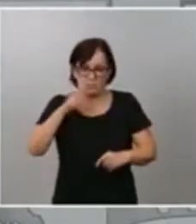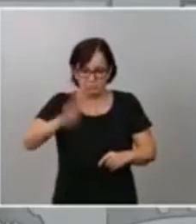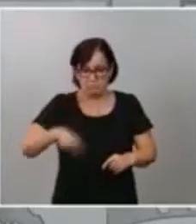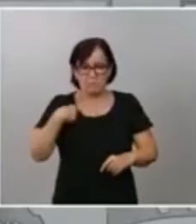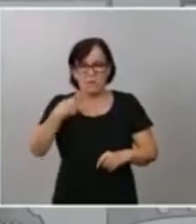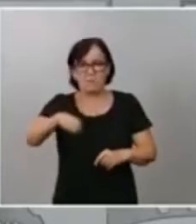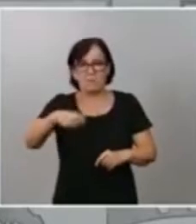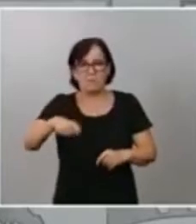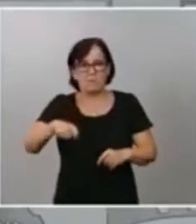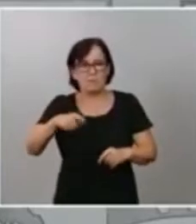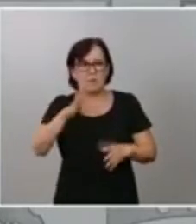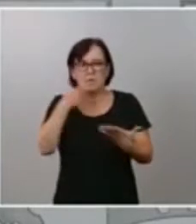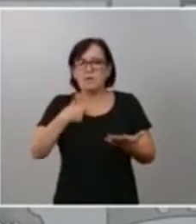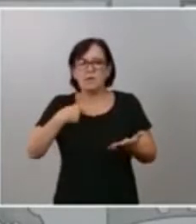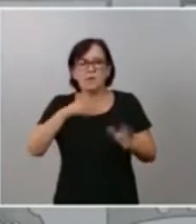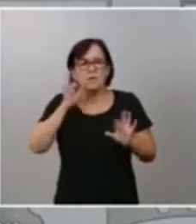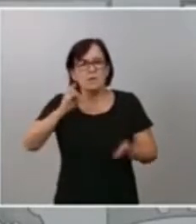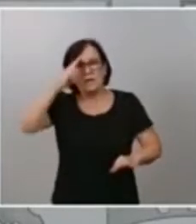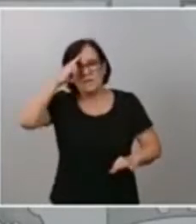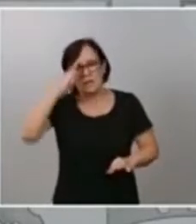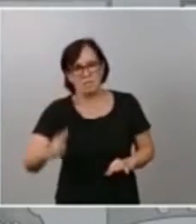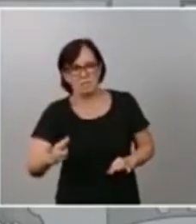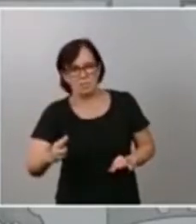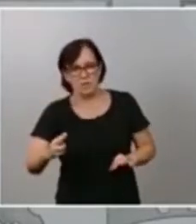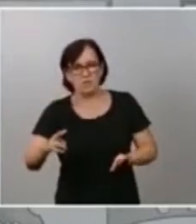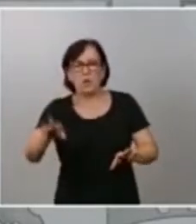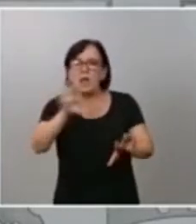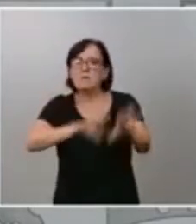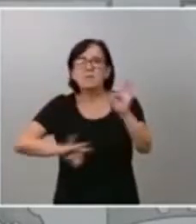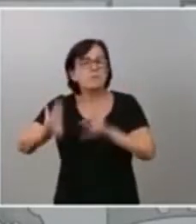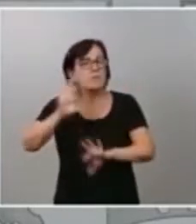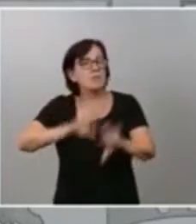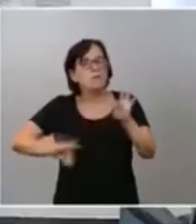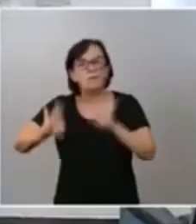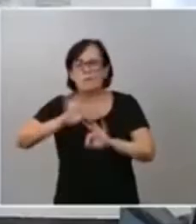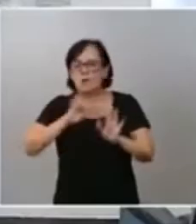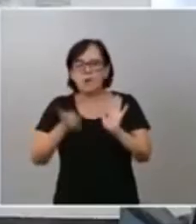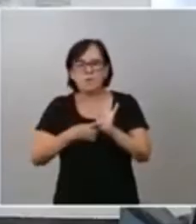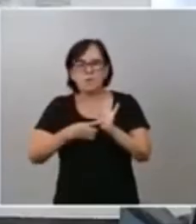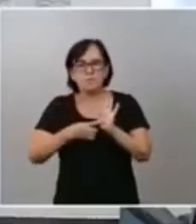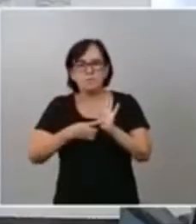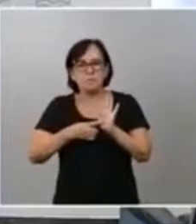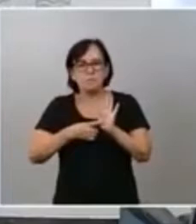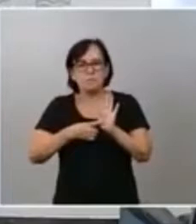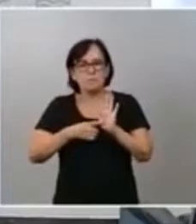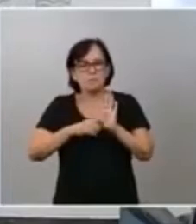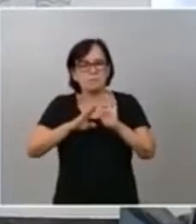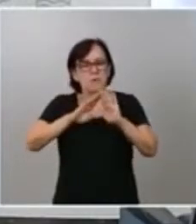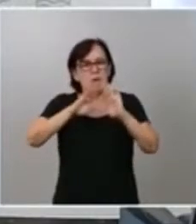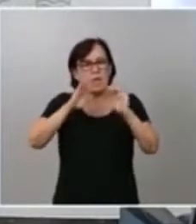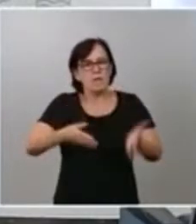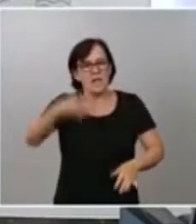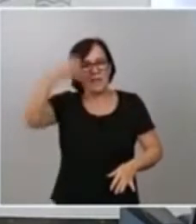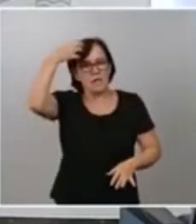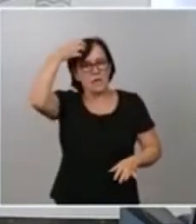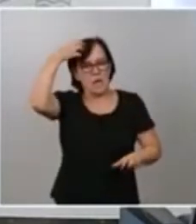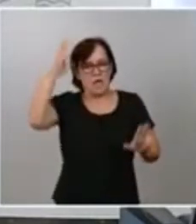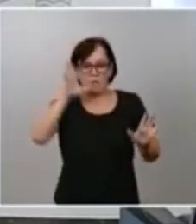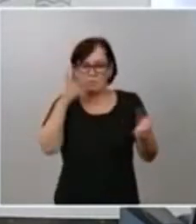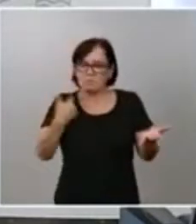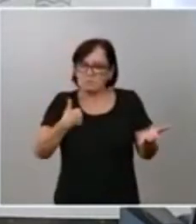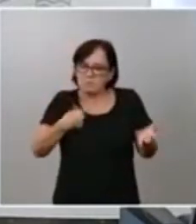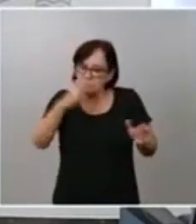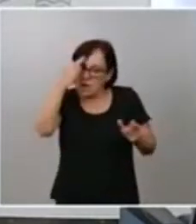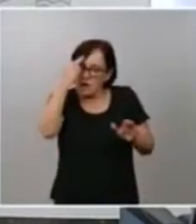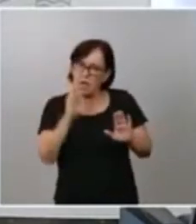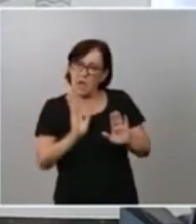su absoluto respeto a las decisiones que ha tomado la Casa Real. Y manifestamos ese absoluto respeto por cuanto